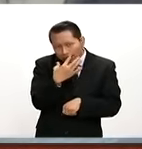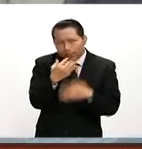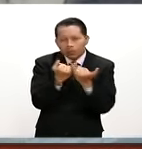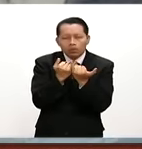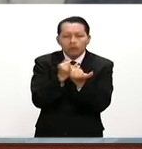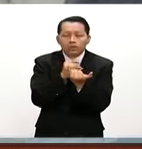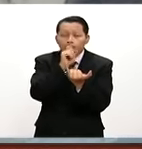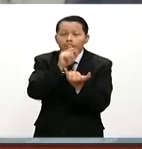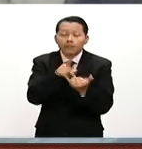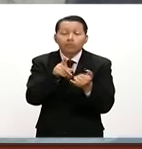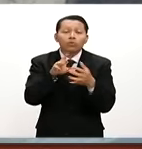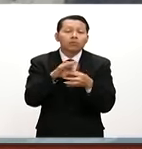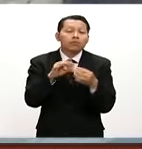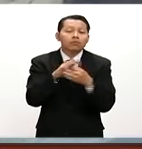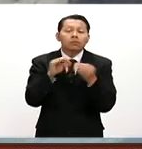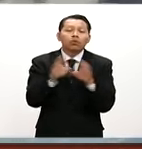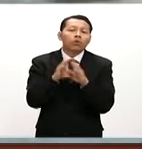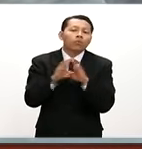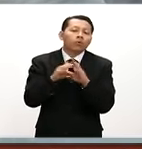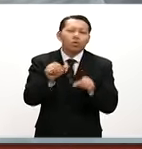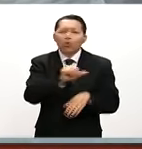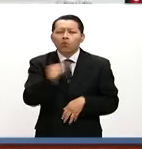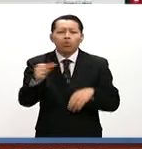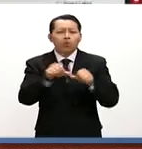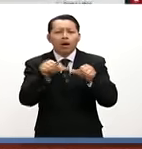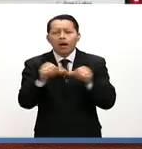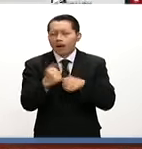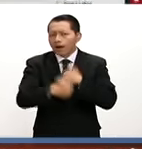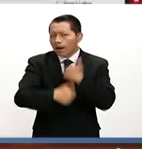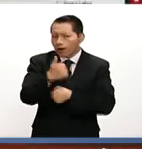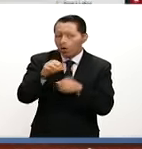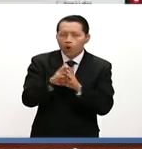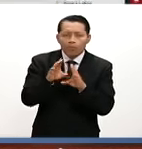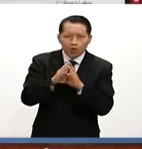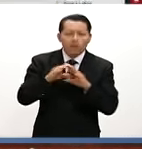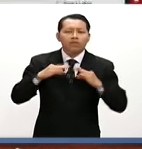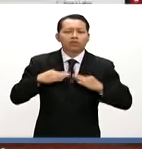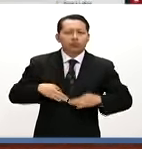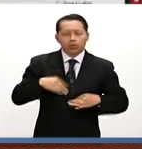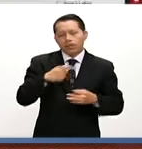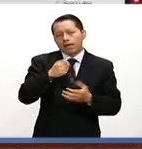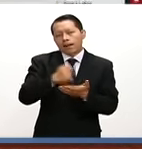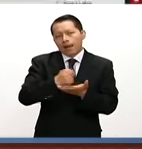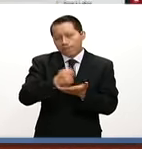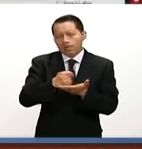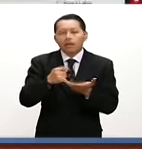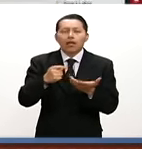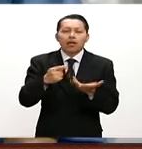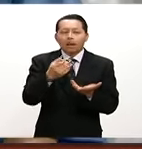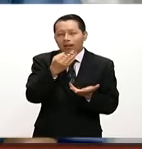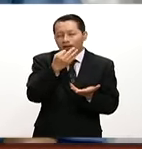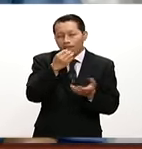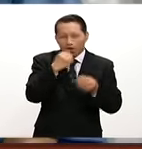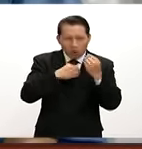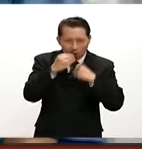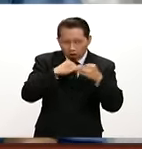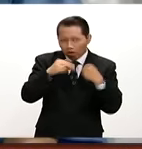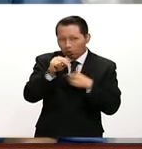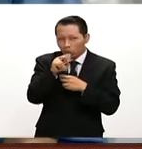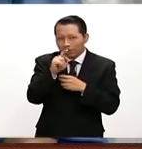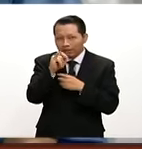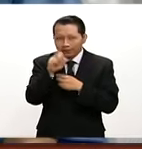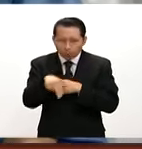incorporando incluso ya a otras áreas, otras carreras también como fisioterapia, nutrición, promoviendo de esta manera un